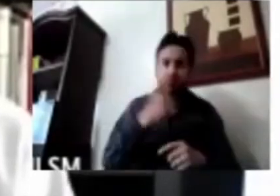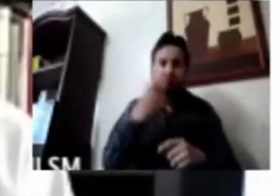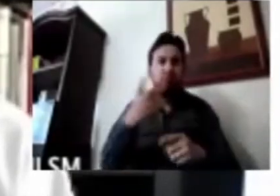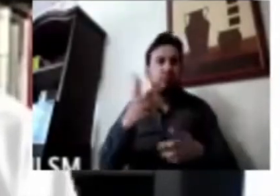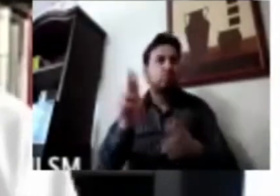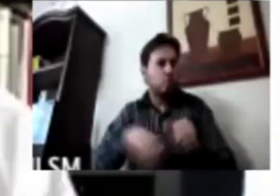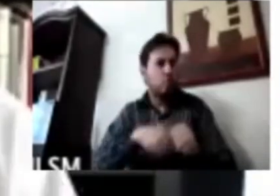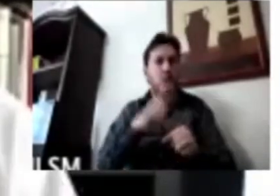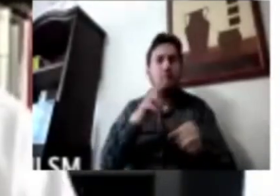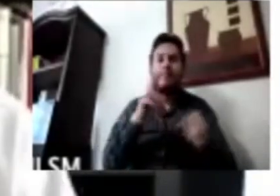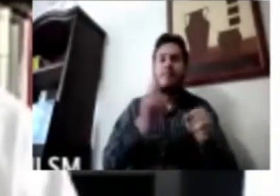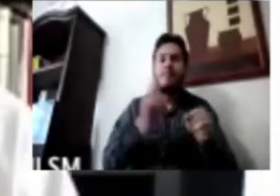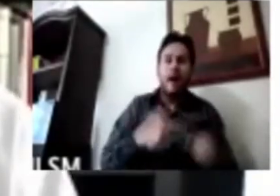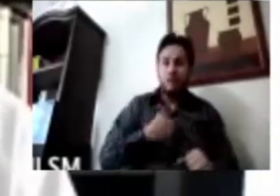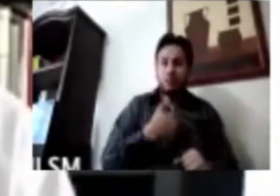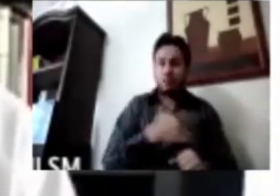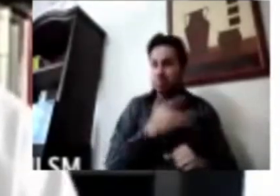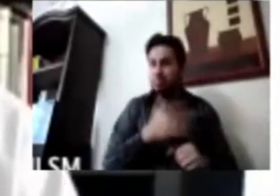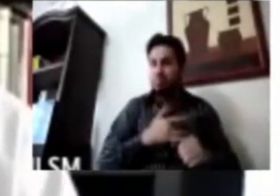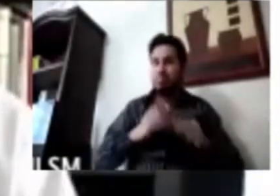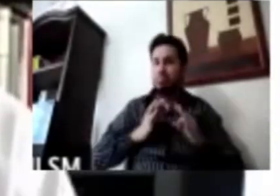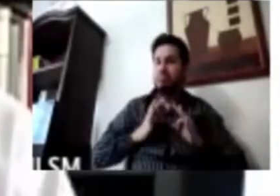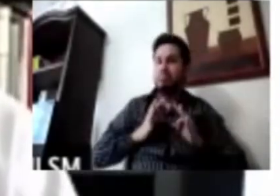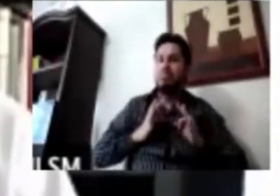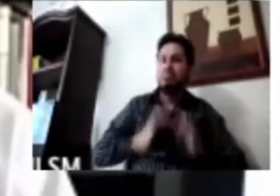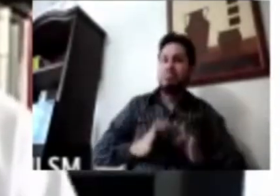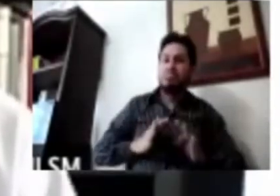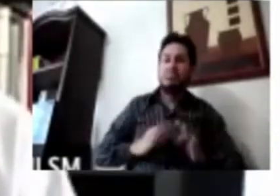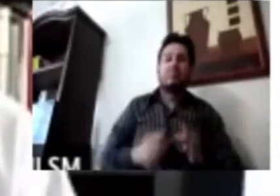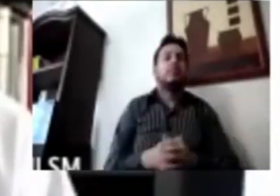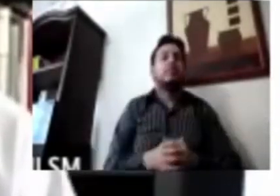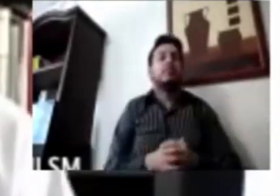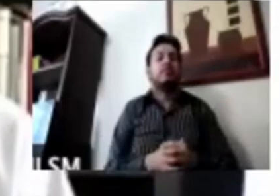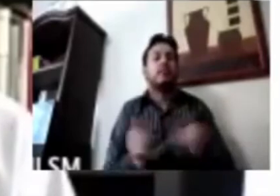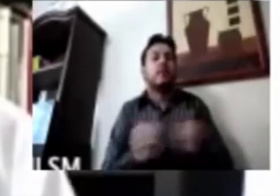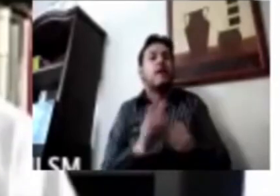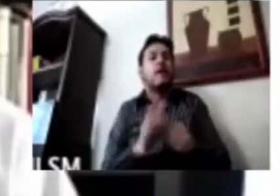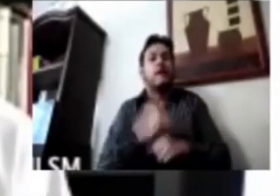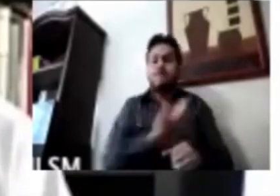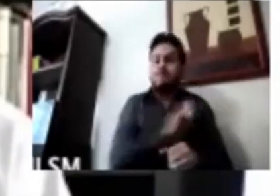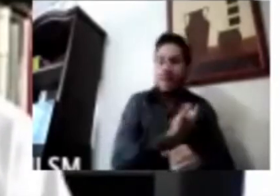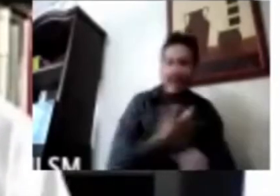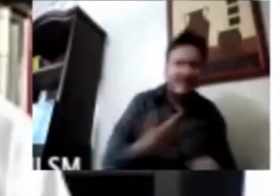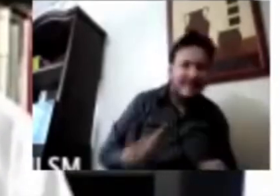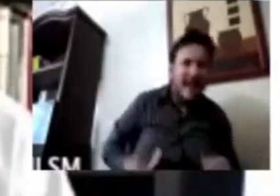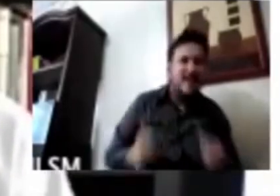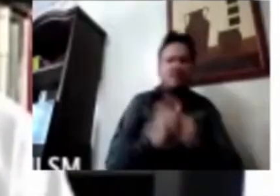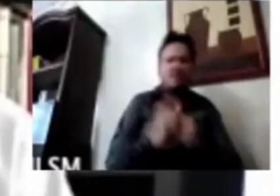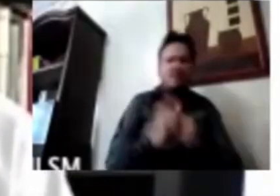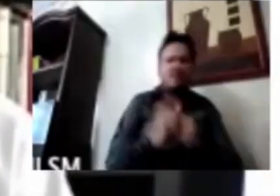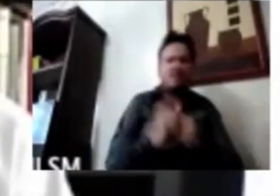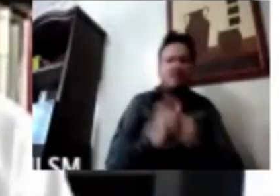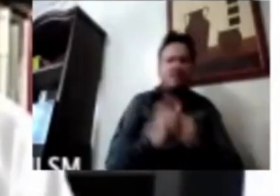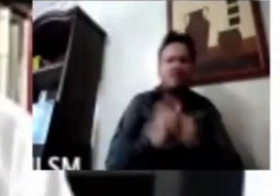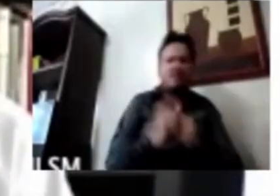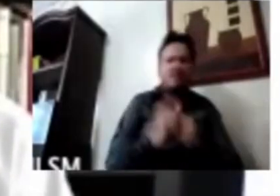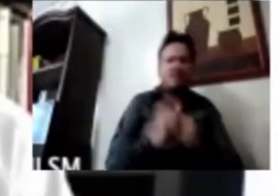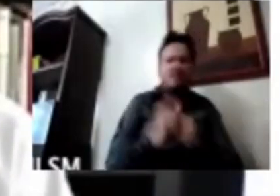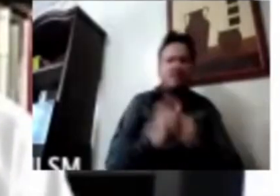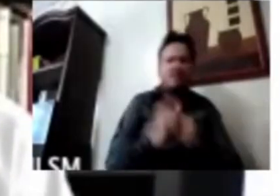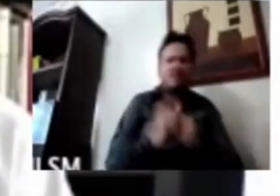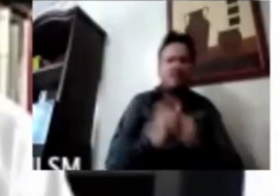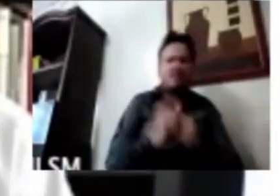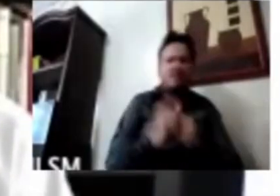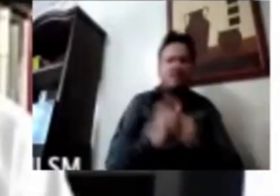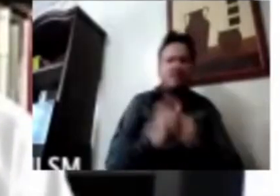ánimo, básicamente, sobre sus perspectivas laborales, sus perspectivas económicas, y aquí el salto